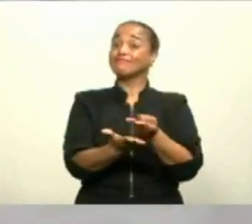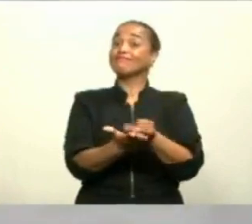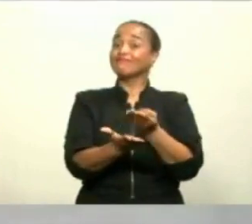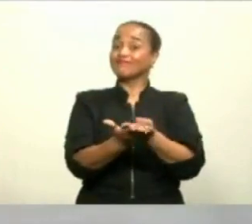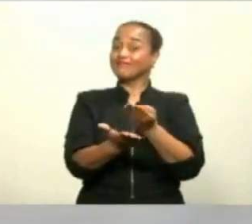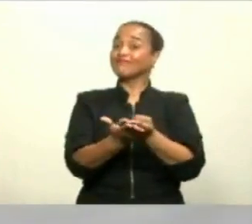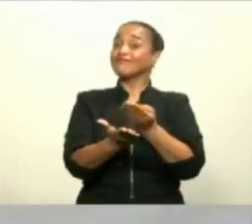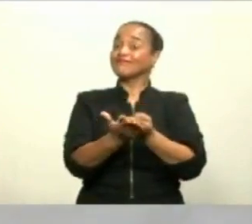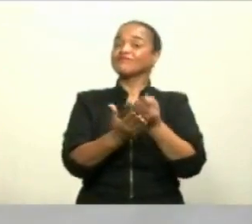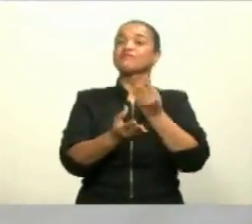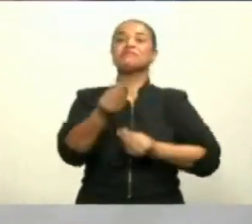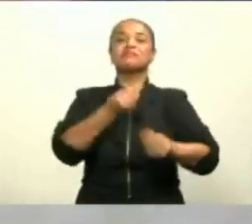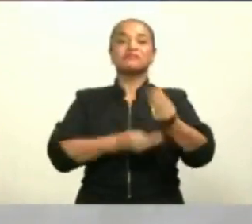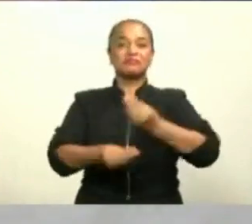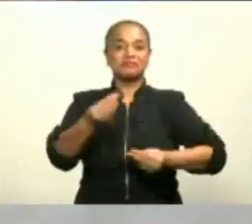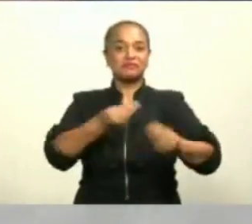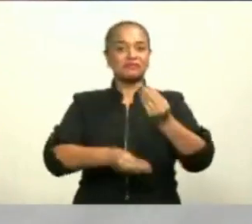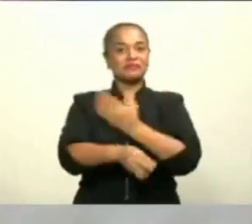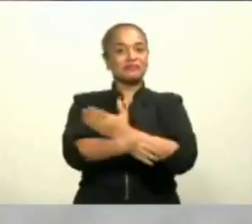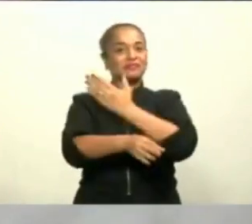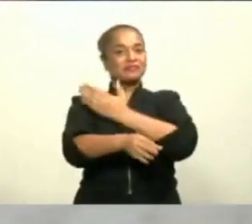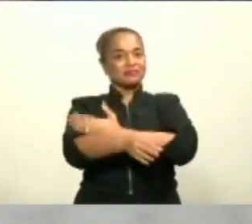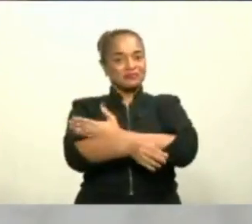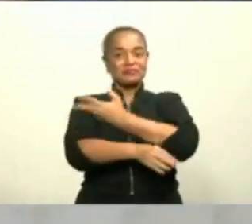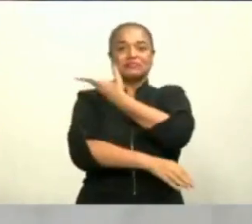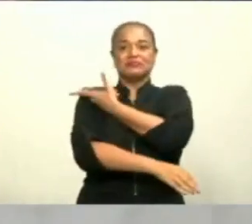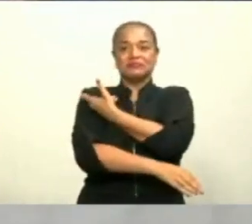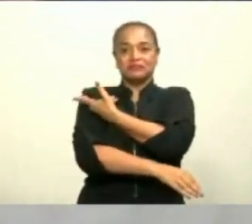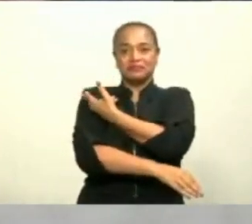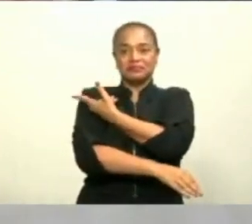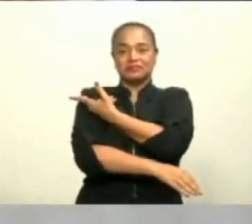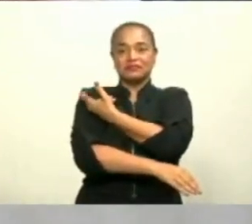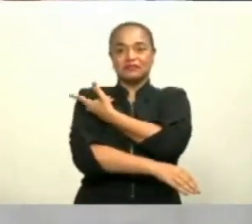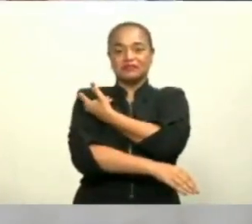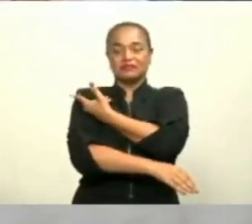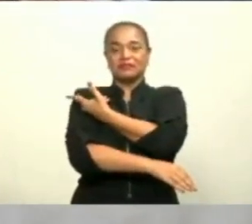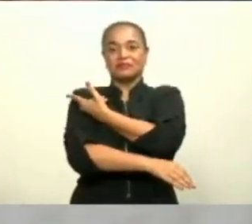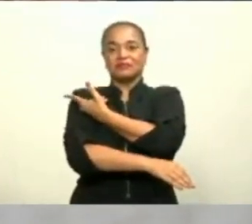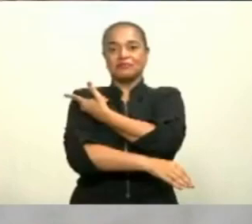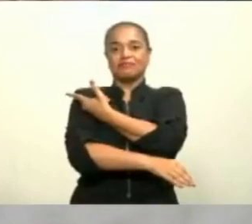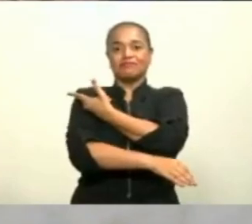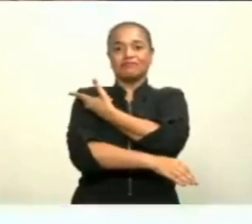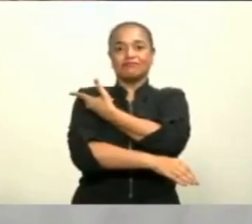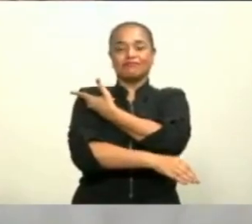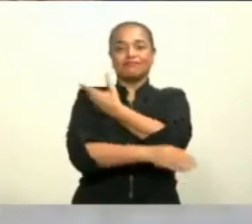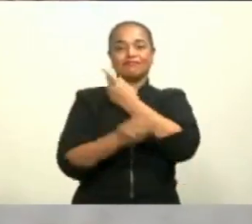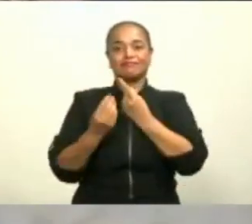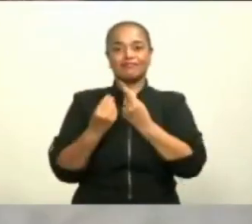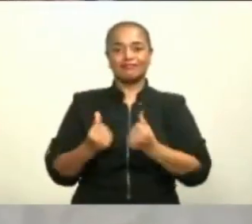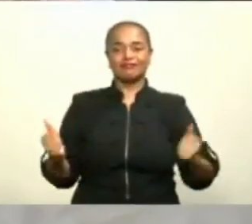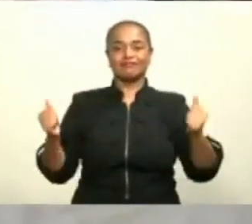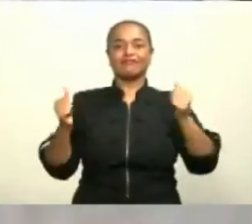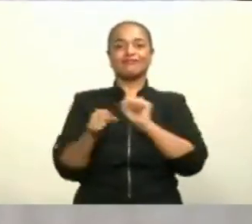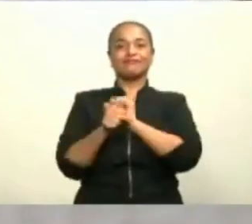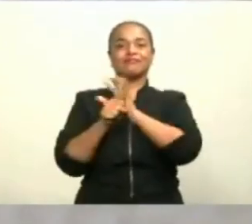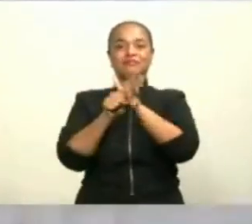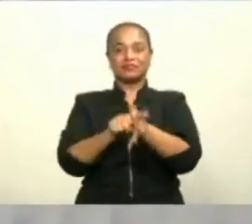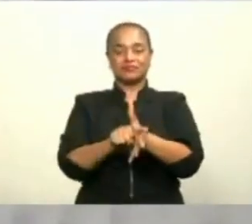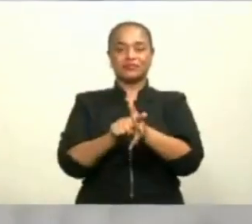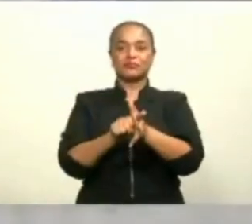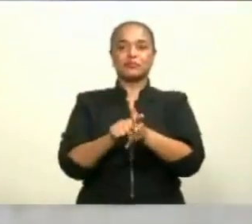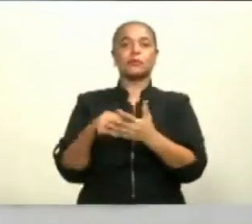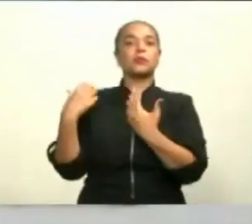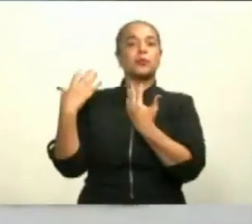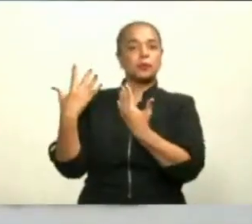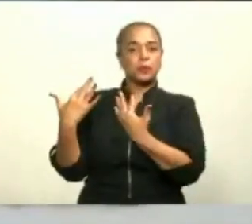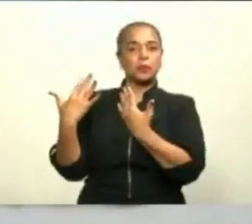anticipado para el suministro en República Dominicana de la potencial vacuna contra el COVID-19. Esperando, como bien